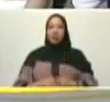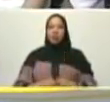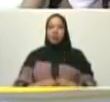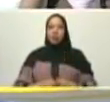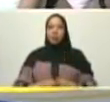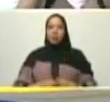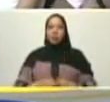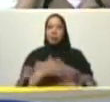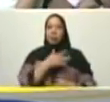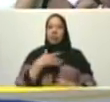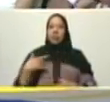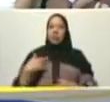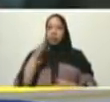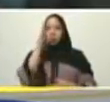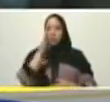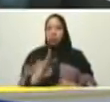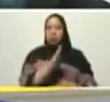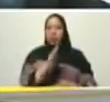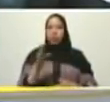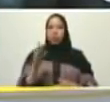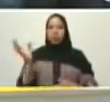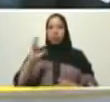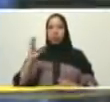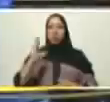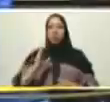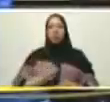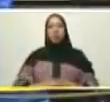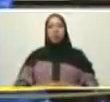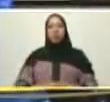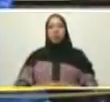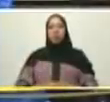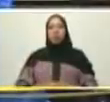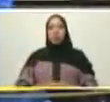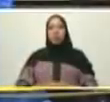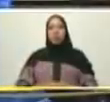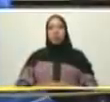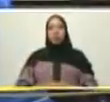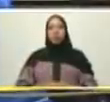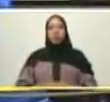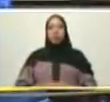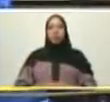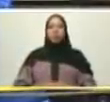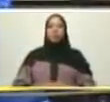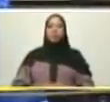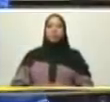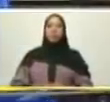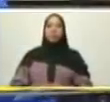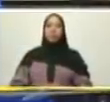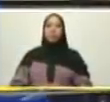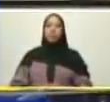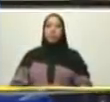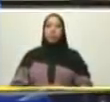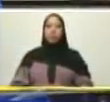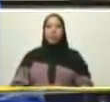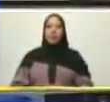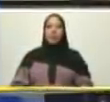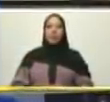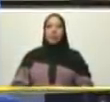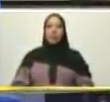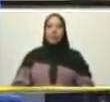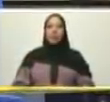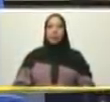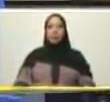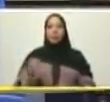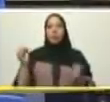que Dios me los bendiga vámonos de Caracas a las Lomas a las Cumbres del Estado